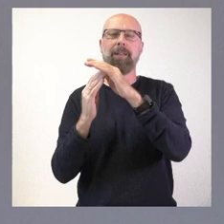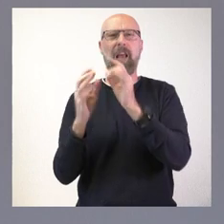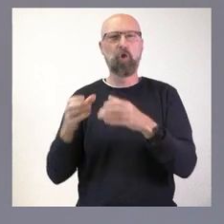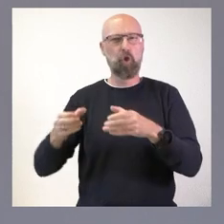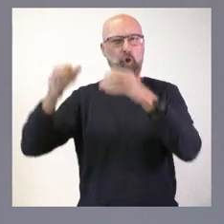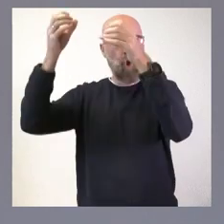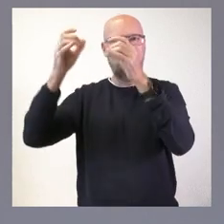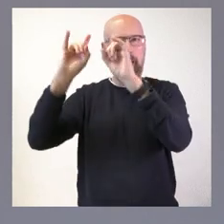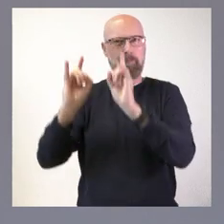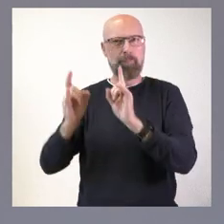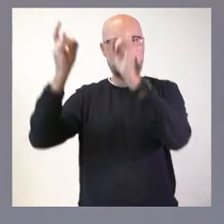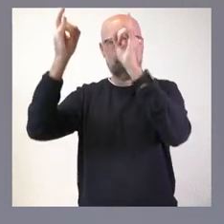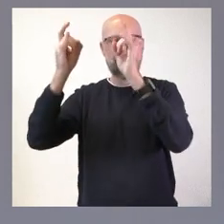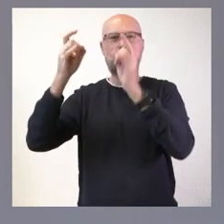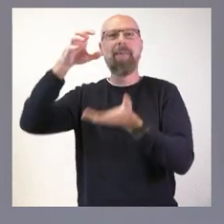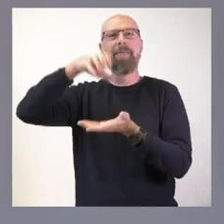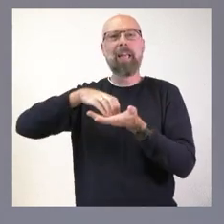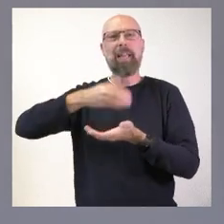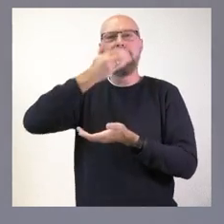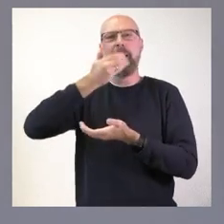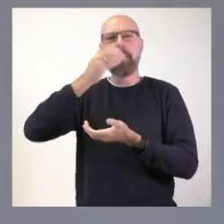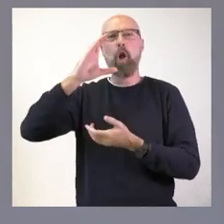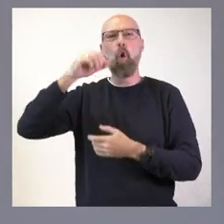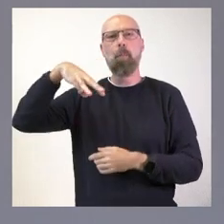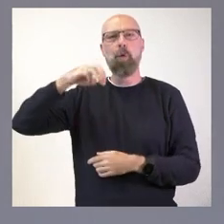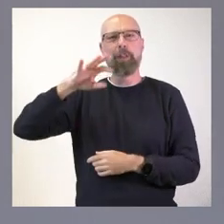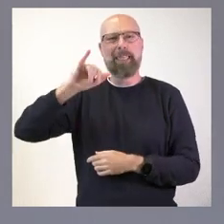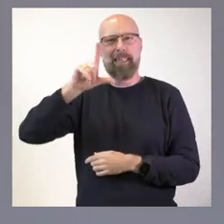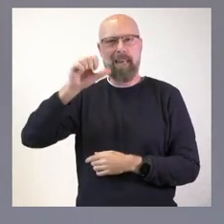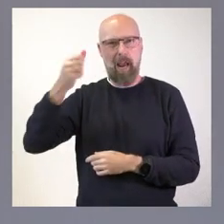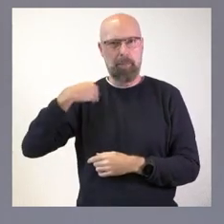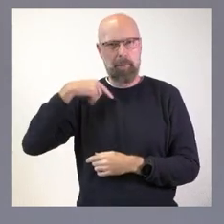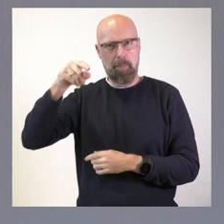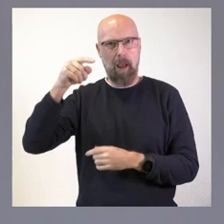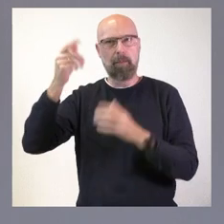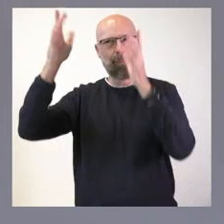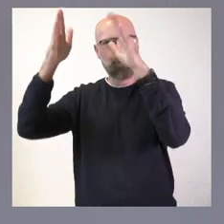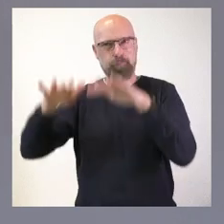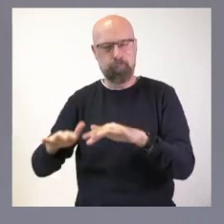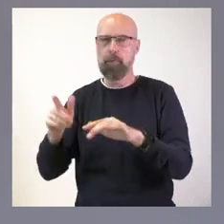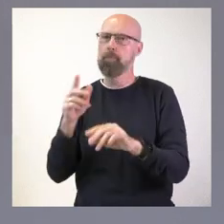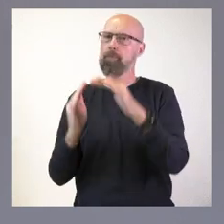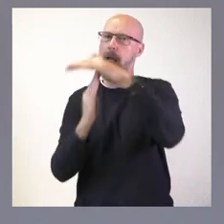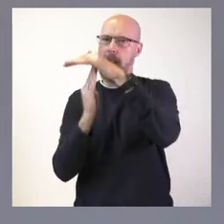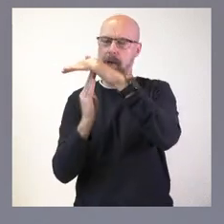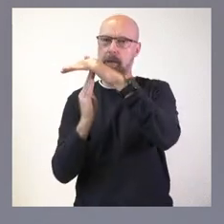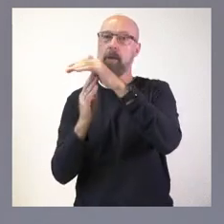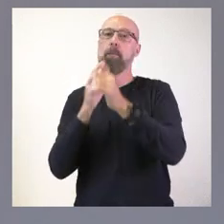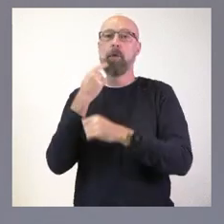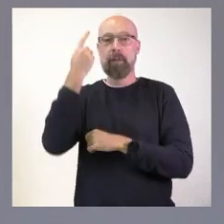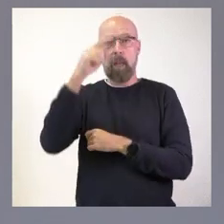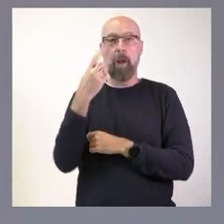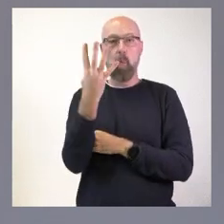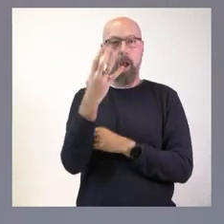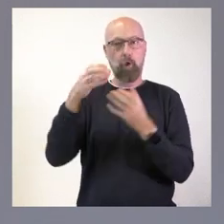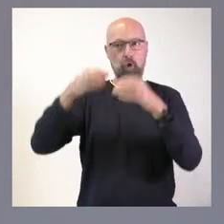de la central térmica de Compostilla en Cubillos de Sil. Saben ustedes que esta demolición de las cuatro torres estaba prevista para el día 1